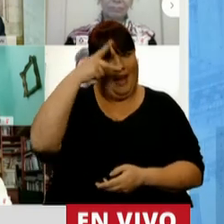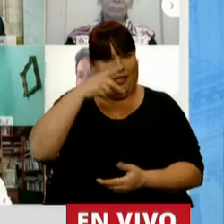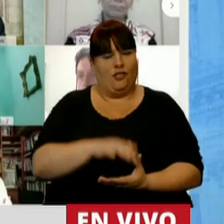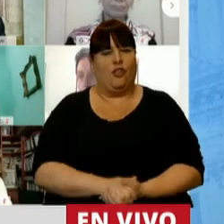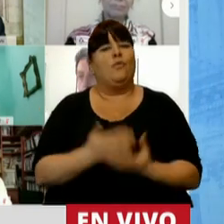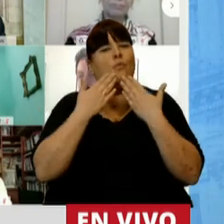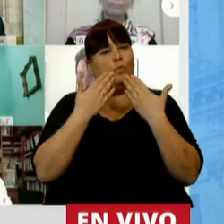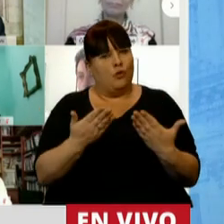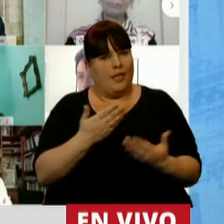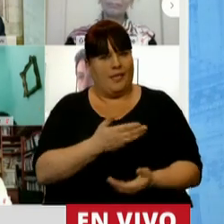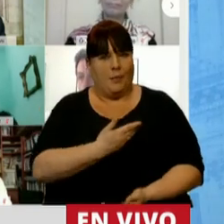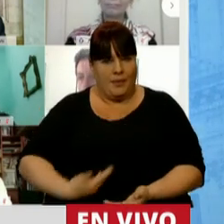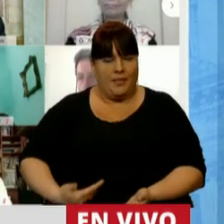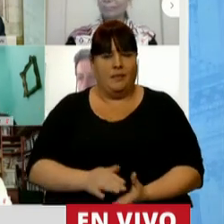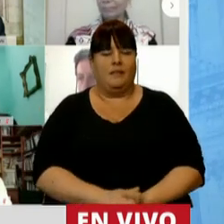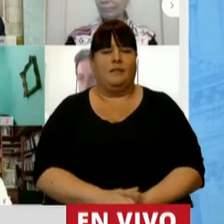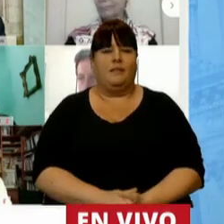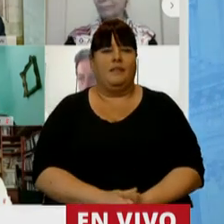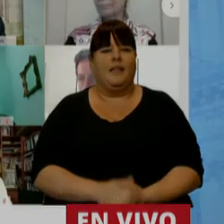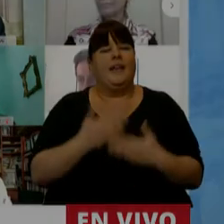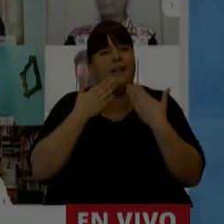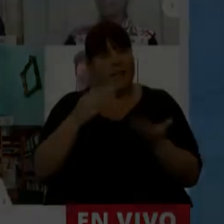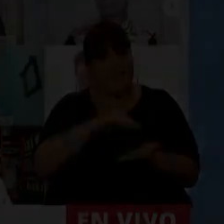a Néstor. Muchas gracias, señor presidente. Gracias, diputado Buca.